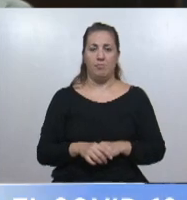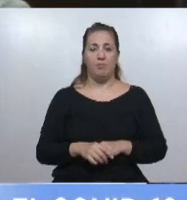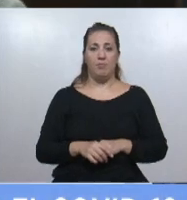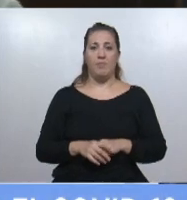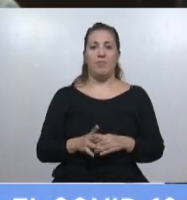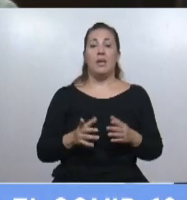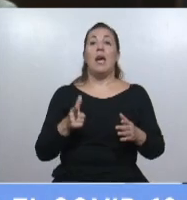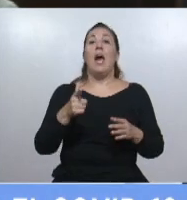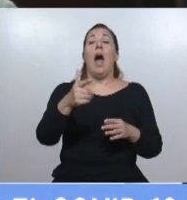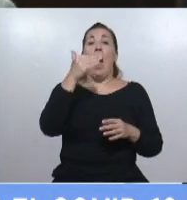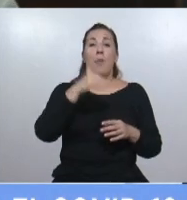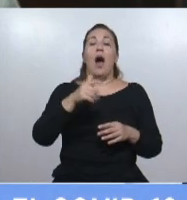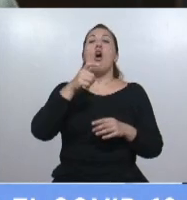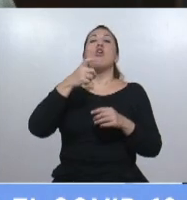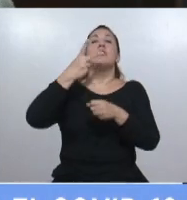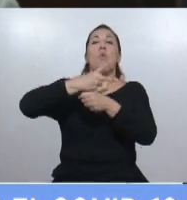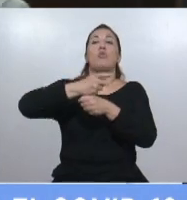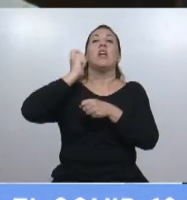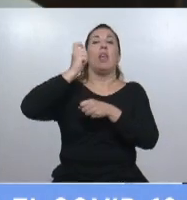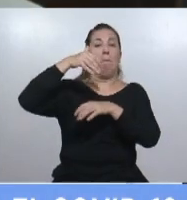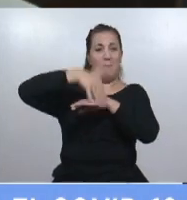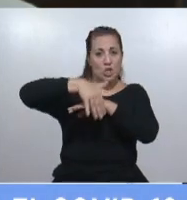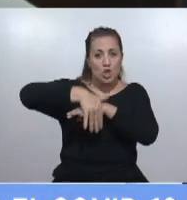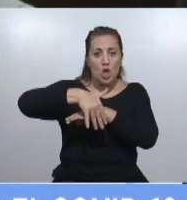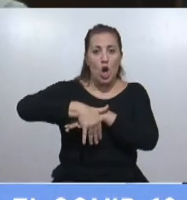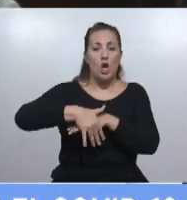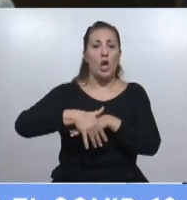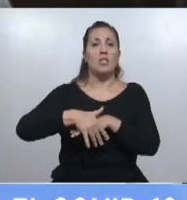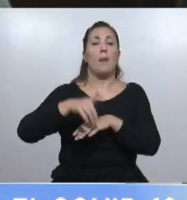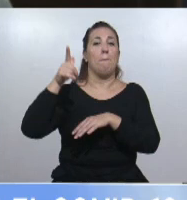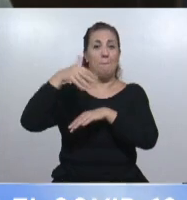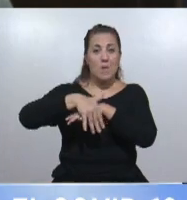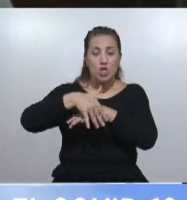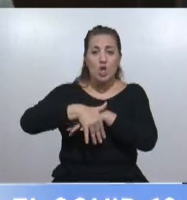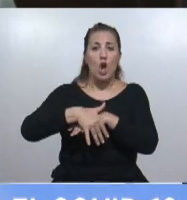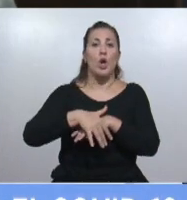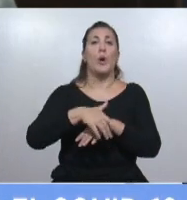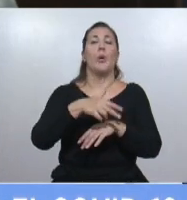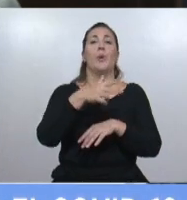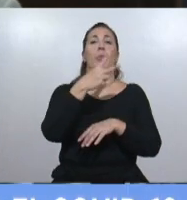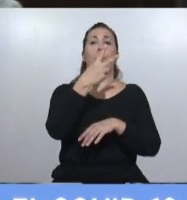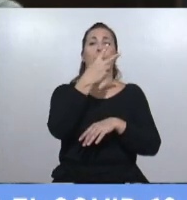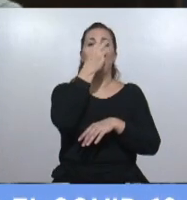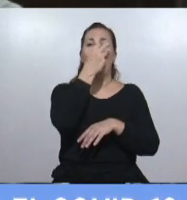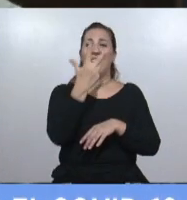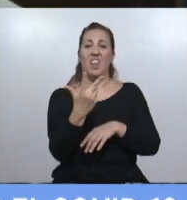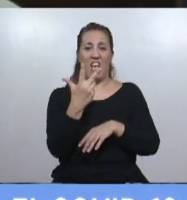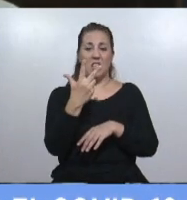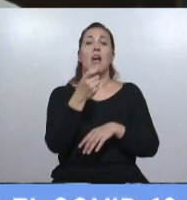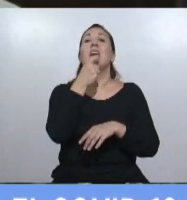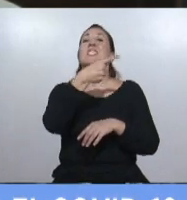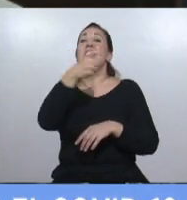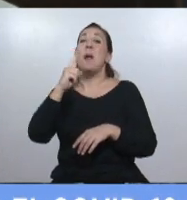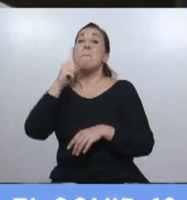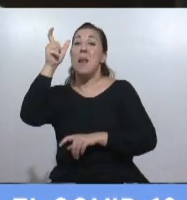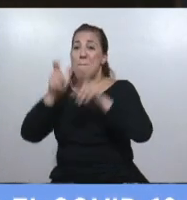Y abajo, Misiones, acá va a llegar el senador por Misiones, 23 fallecidos cada 100.000 habitantes